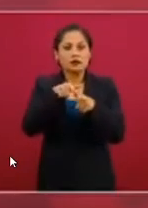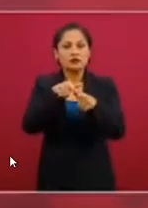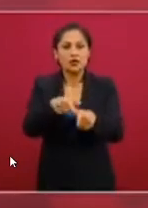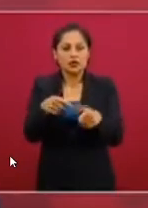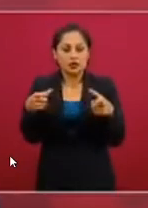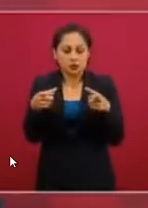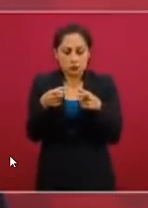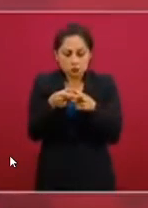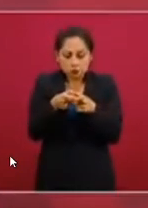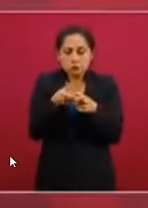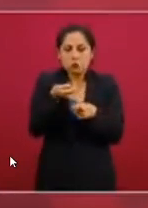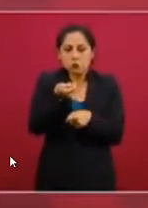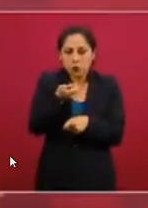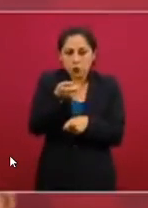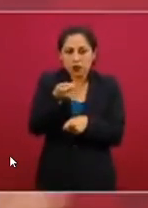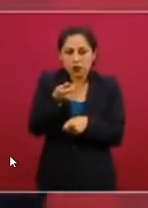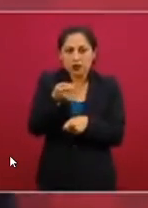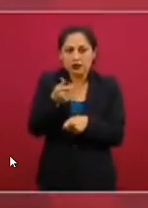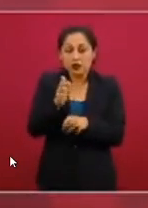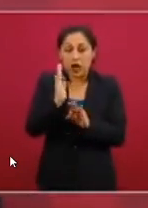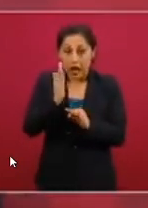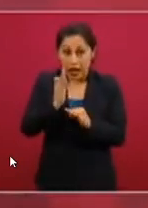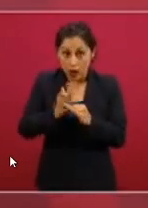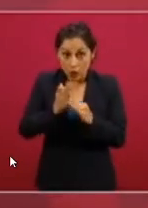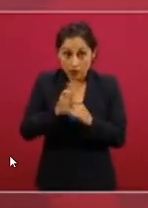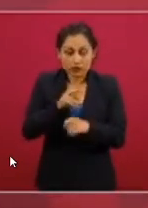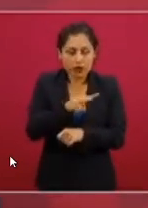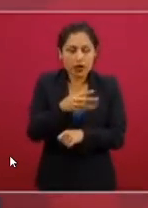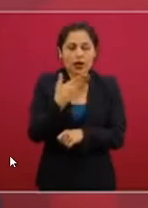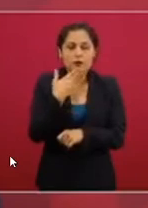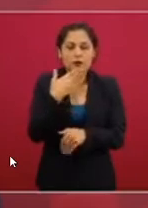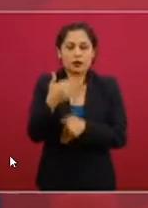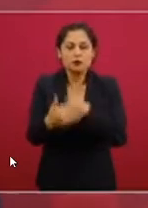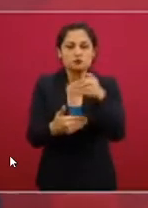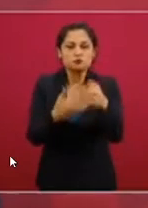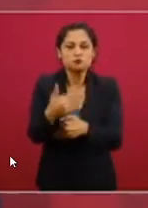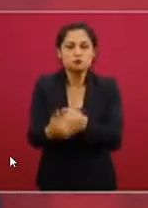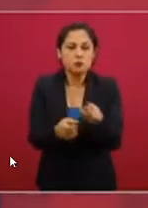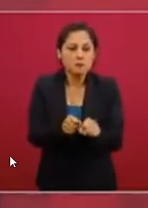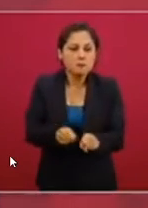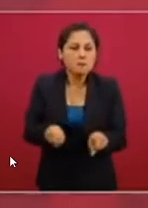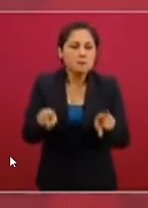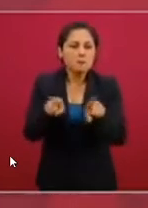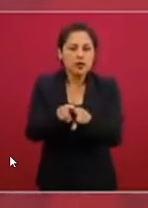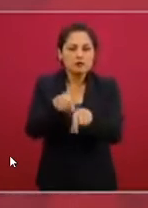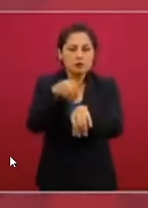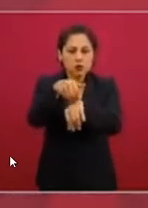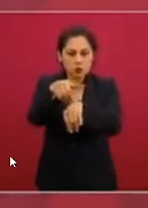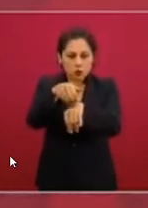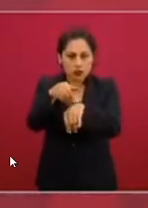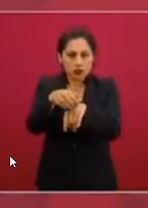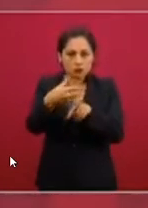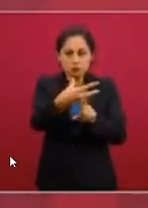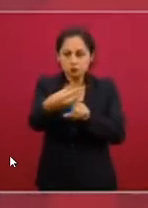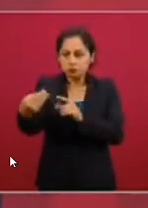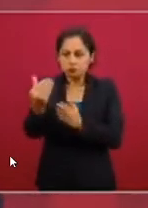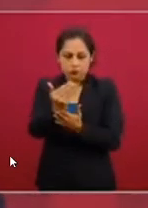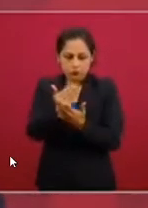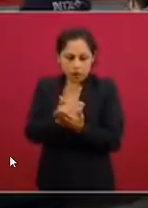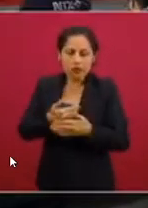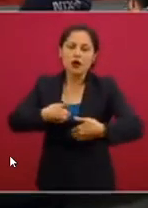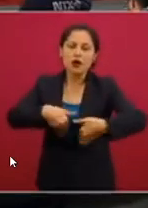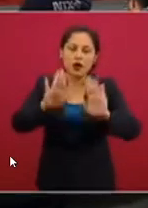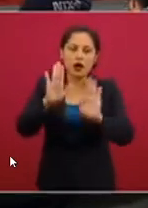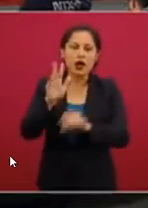vemos, sino aquellos municipios que logren tener un control de transmisión cercanos al 17 de mayo, podrán abrir